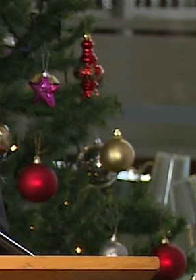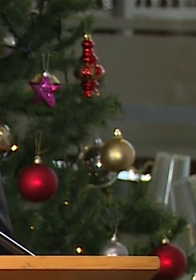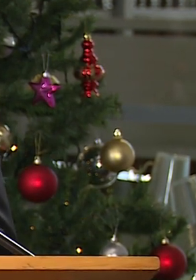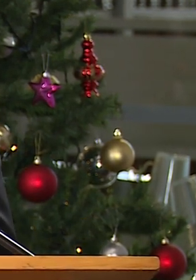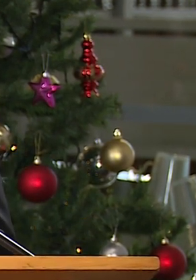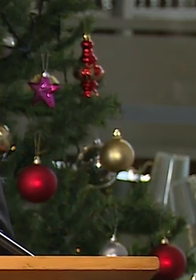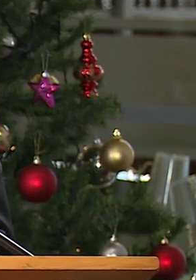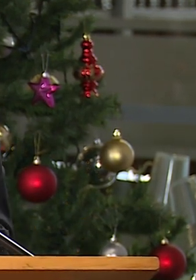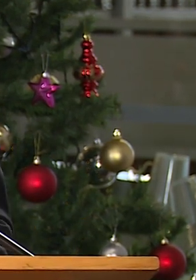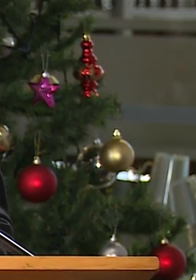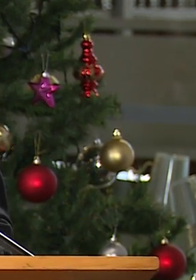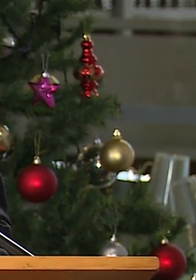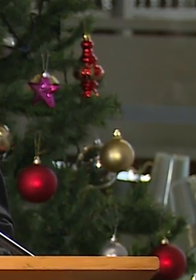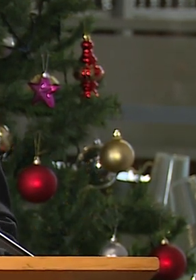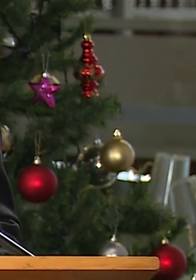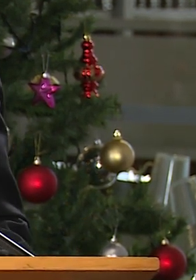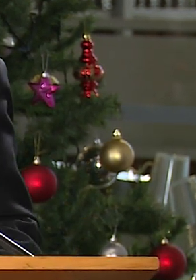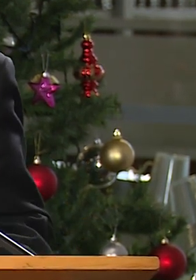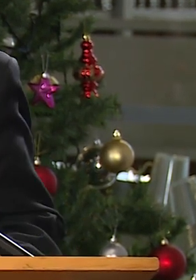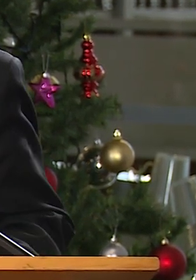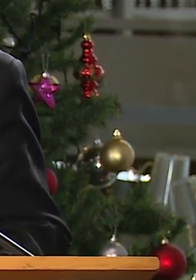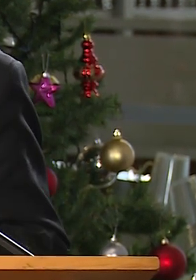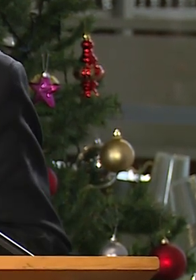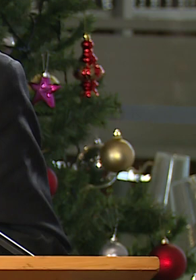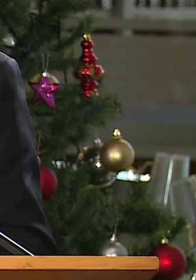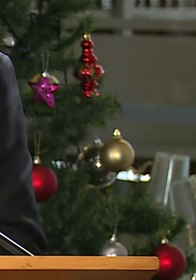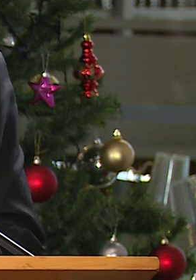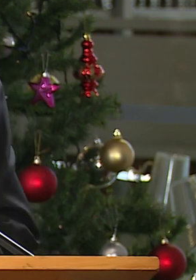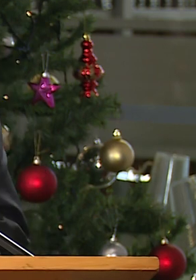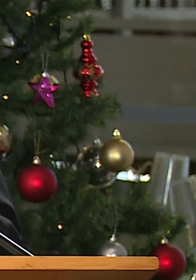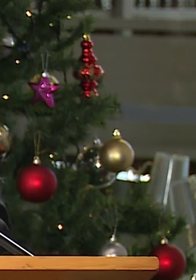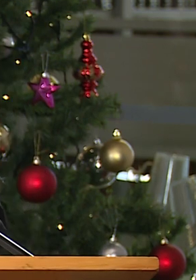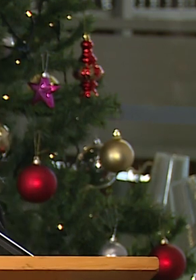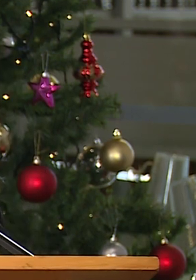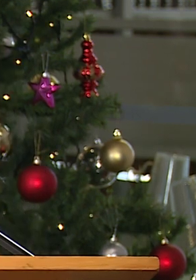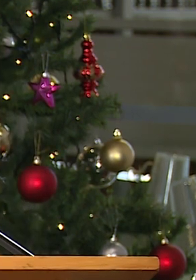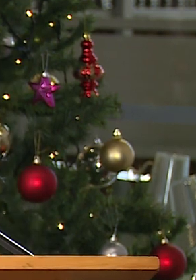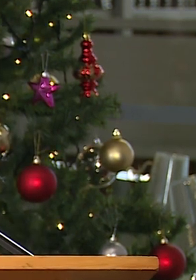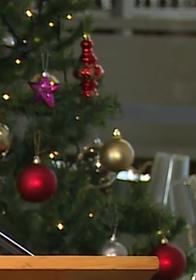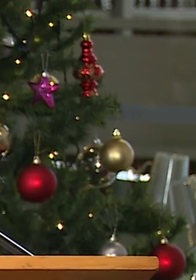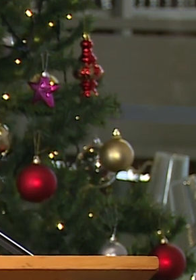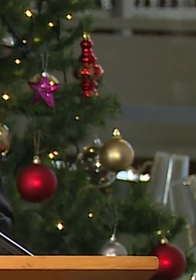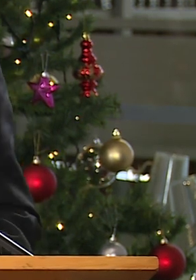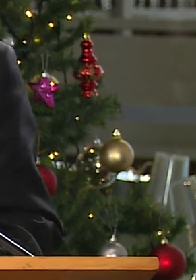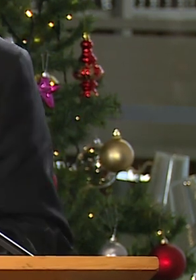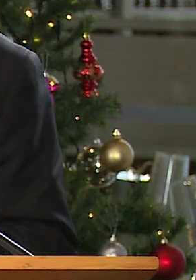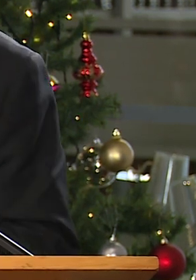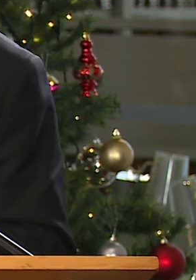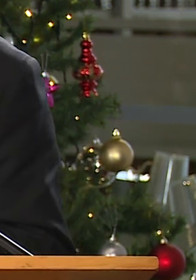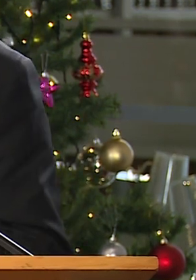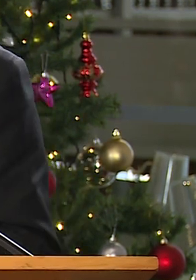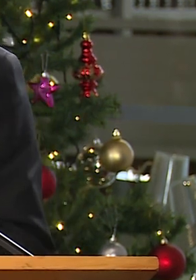Quiero también, finalmente, felicitar al equipo, al equipo de la biblioteca, a Paola y al equipo también de